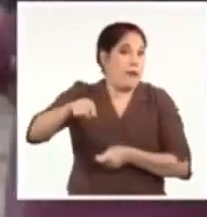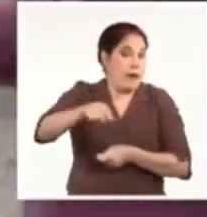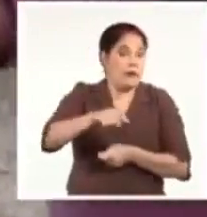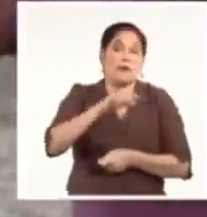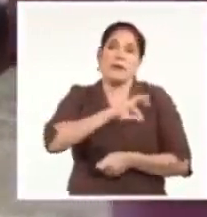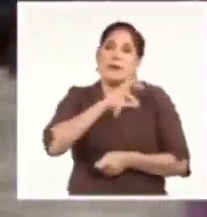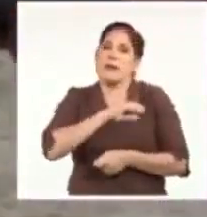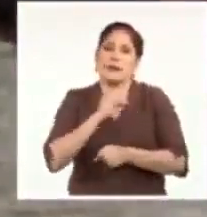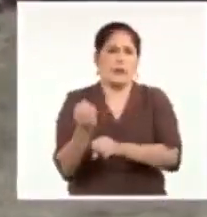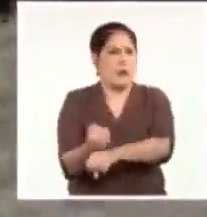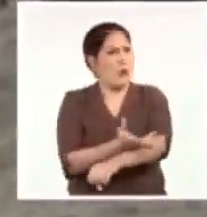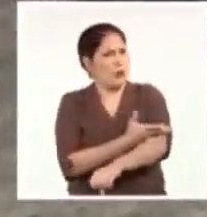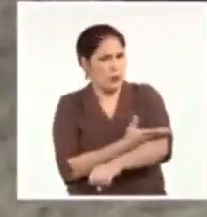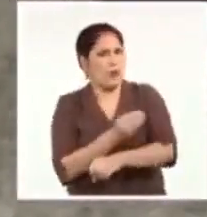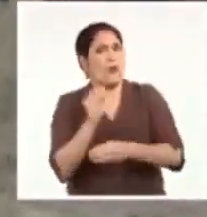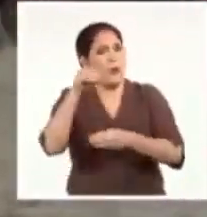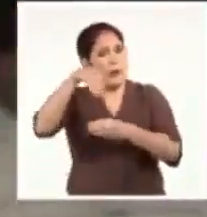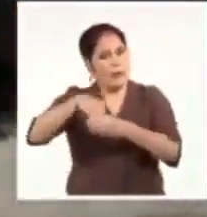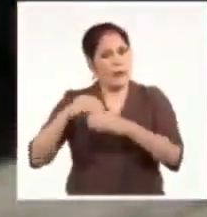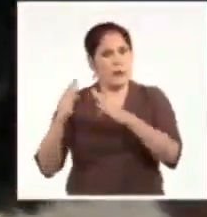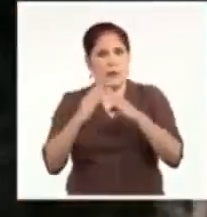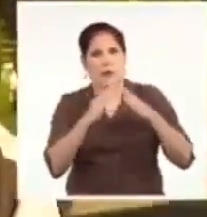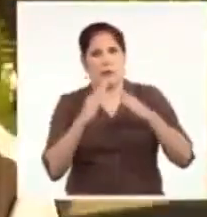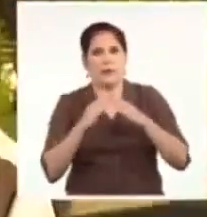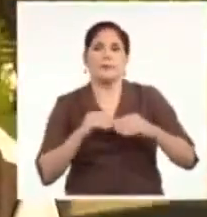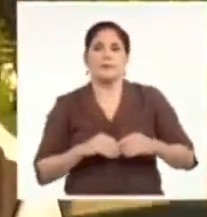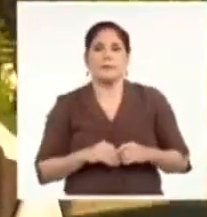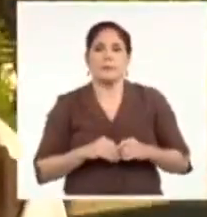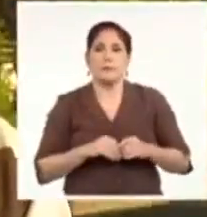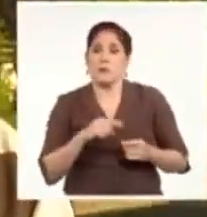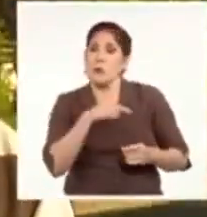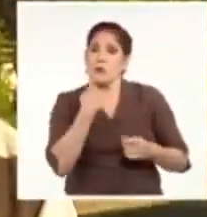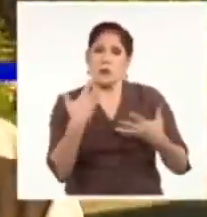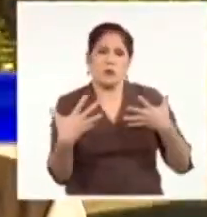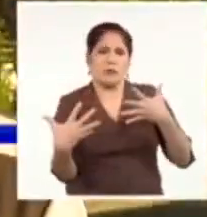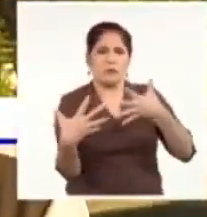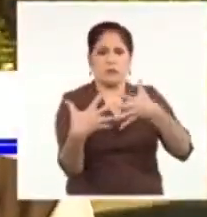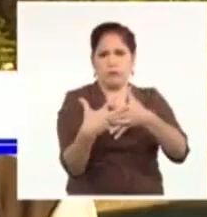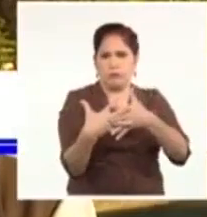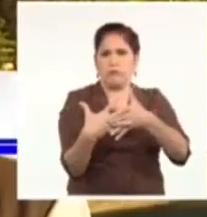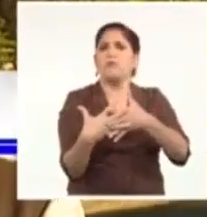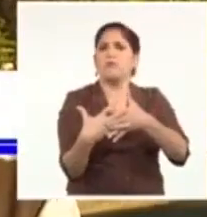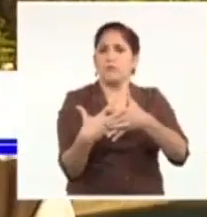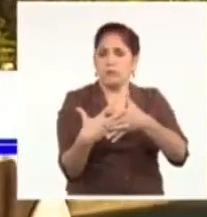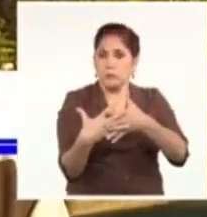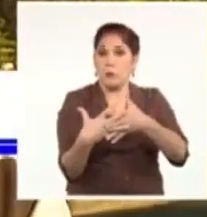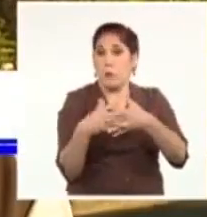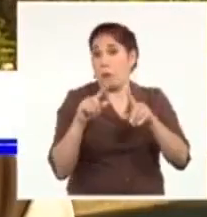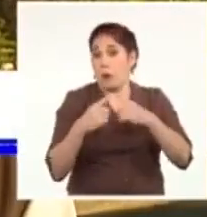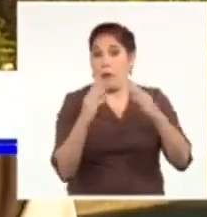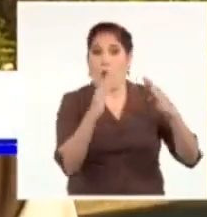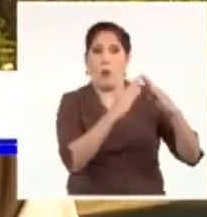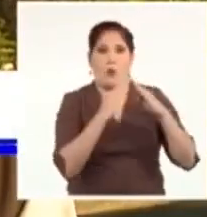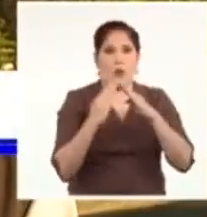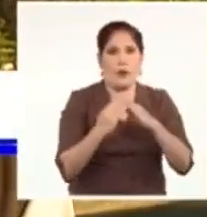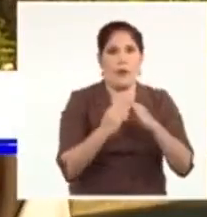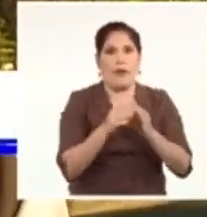enorgullece por tenerles en su vecindad. Se hizo un vínculo con la comunidad,